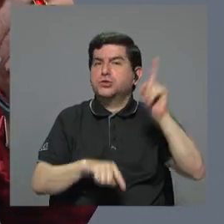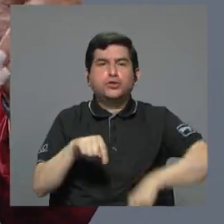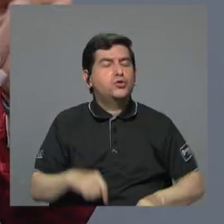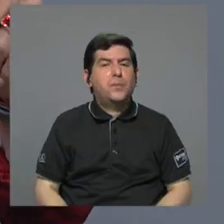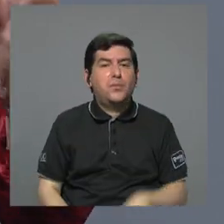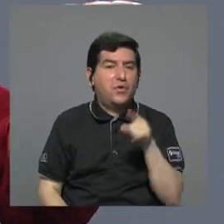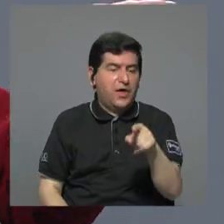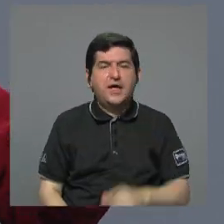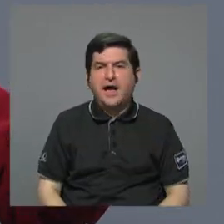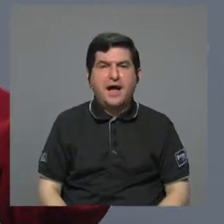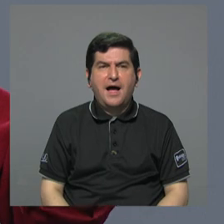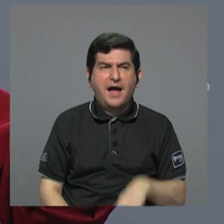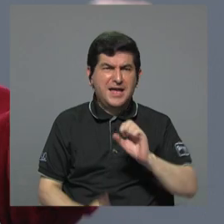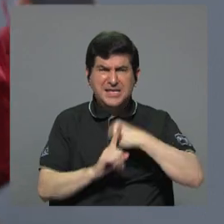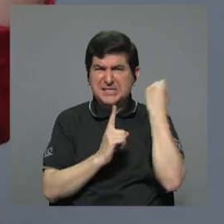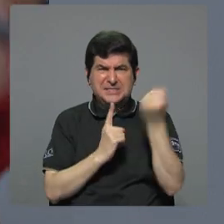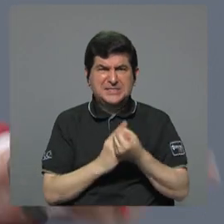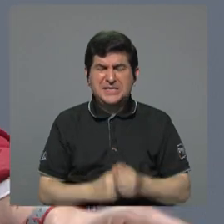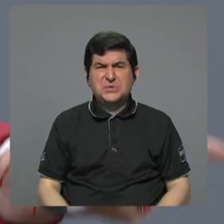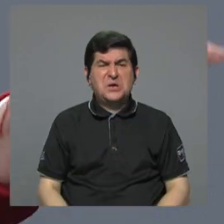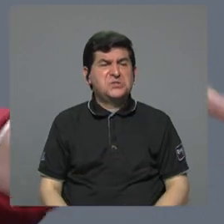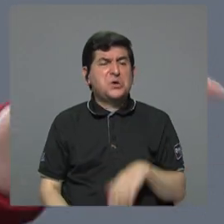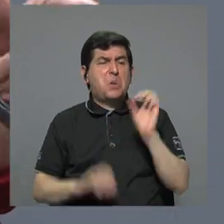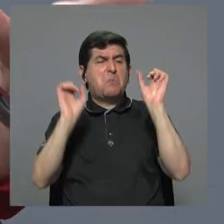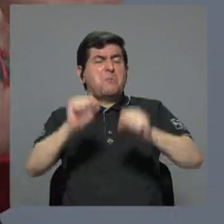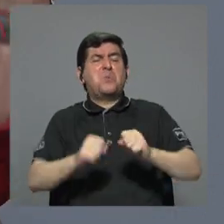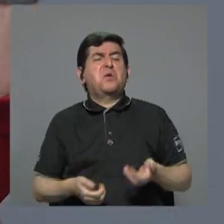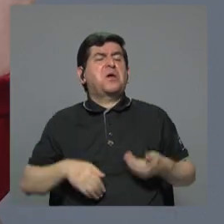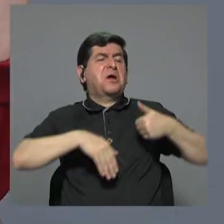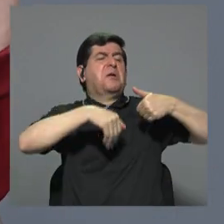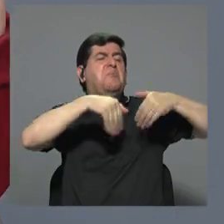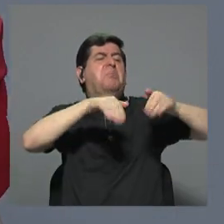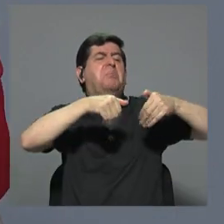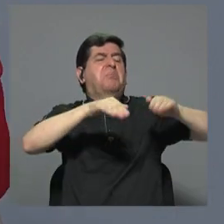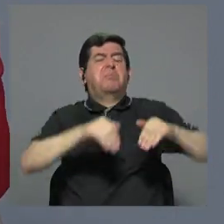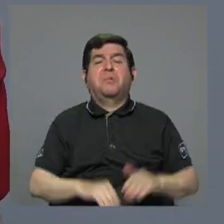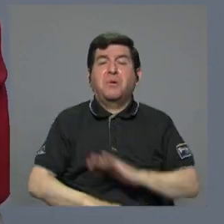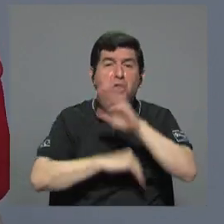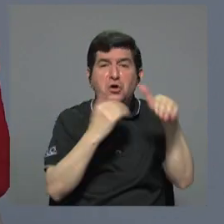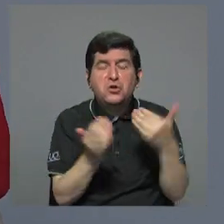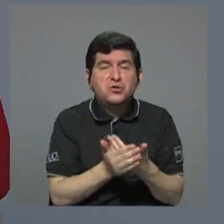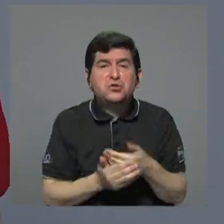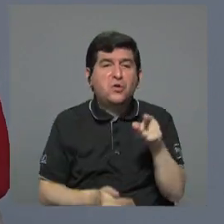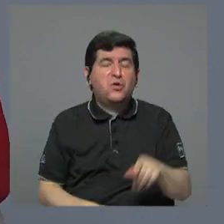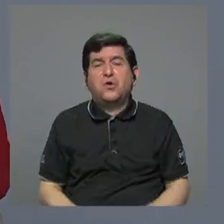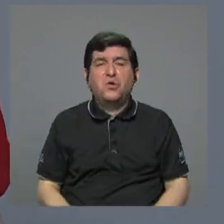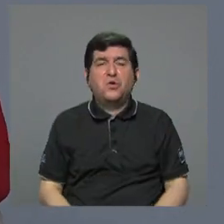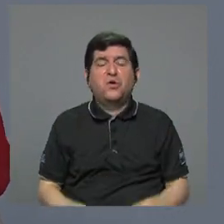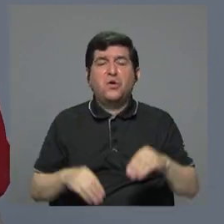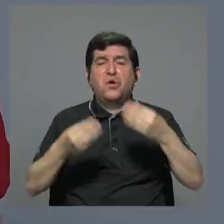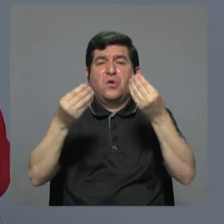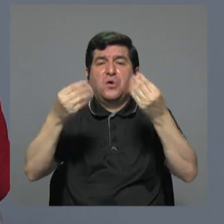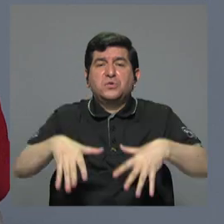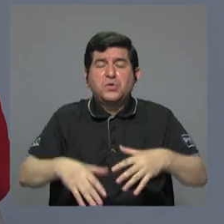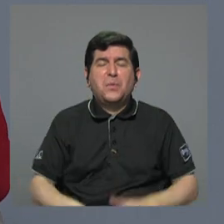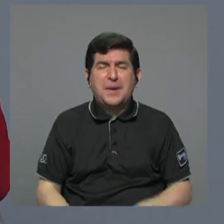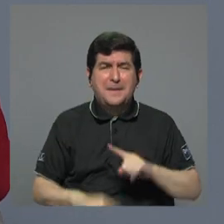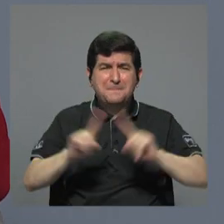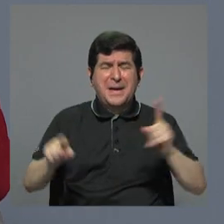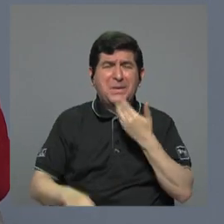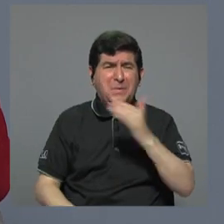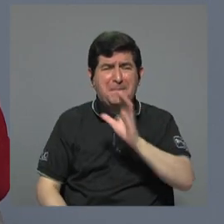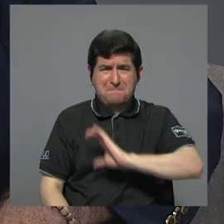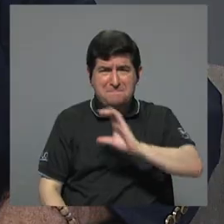puede jugar de esa manera, de mandarle ahí todo lo que fuera solo. con usted en eso. El problema es que